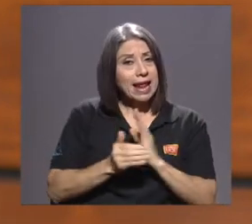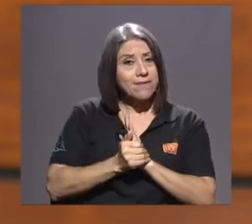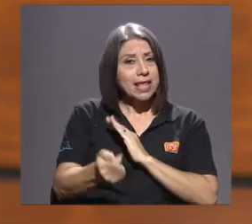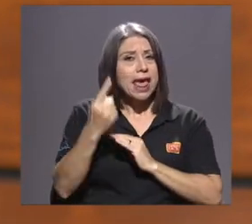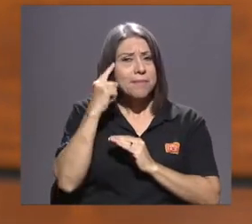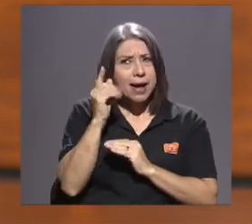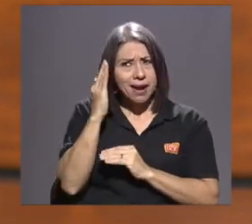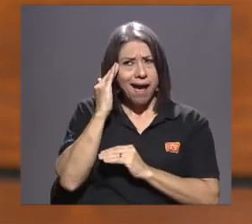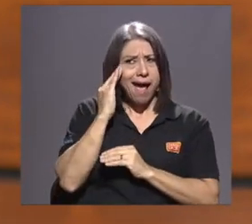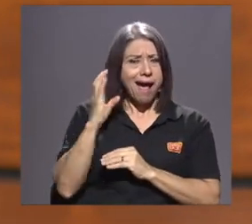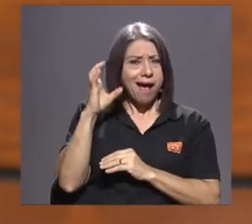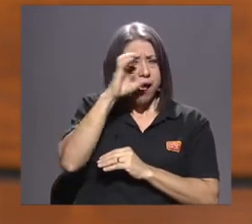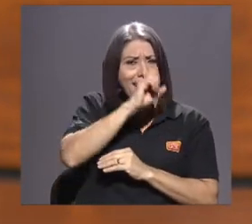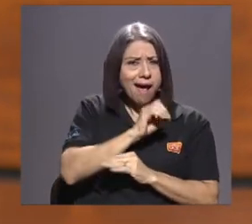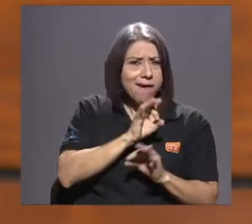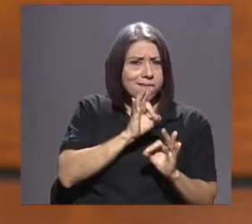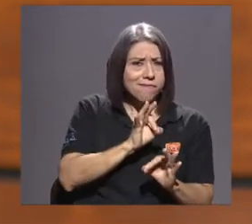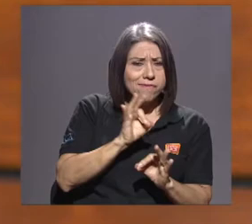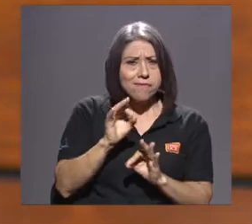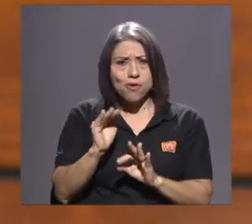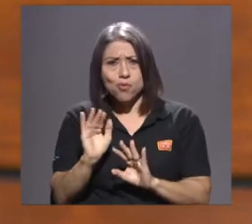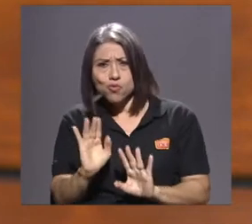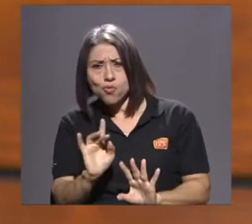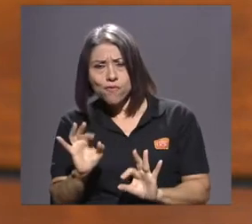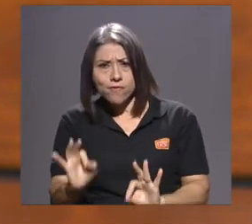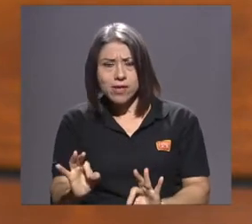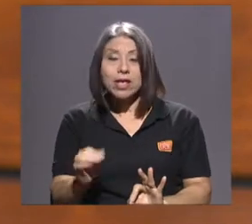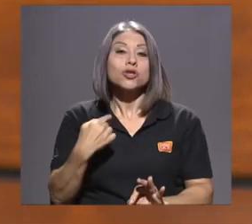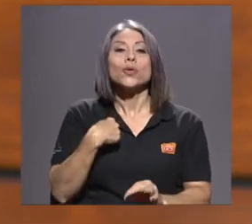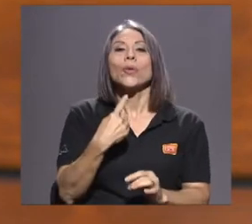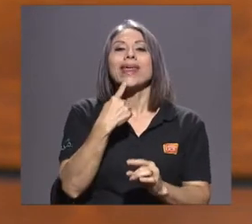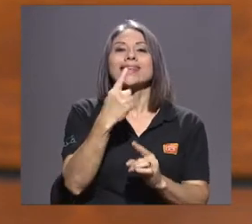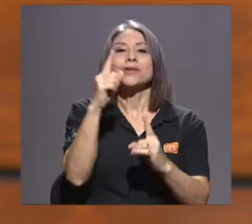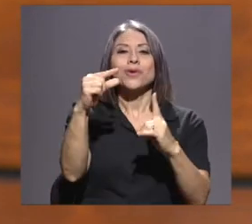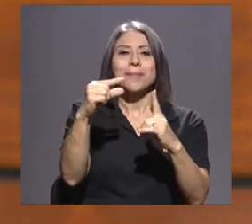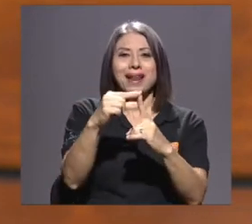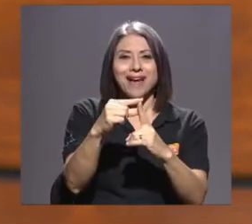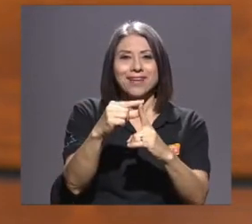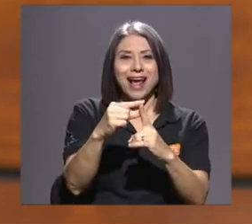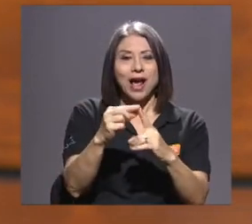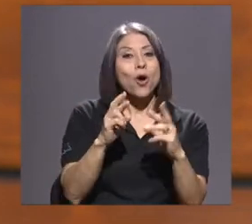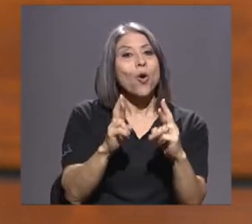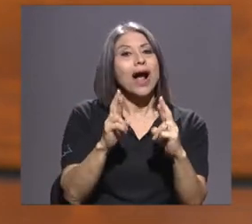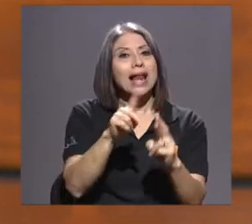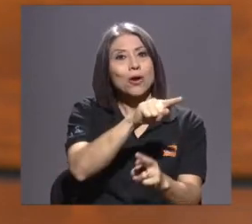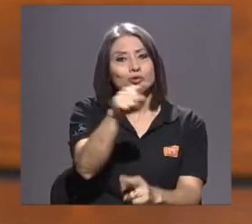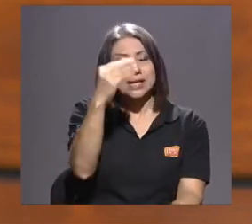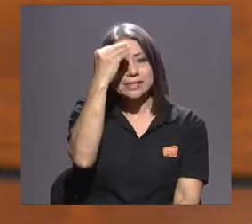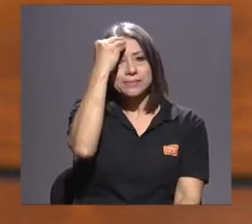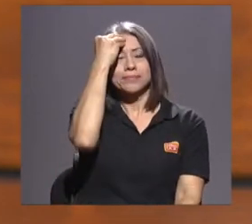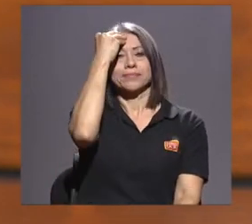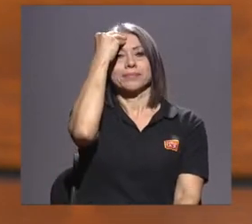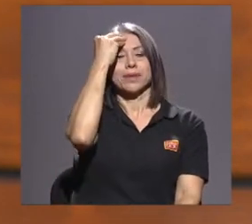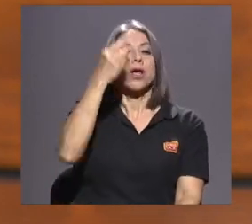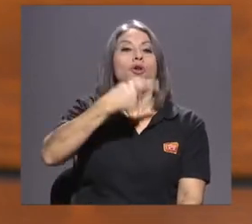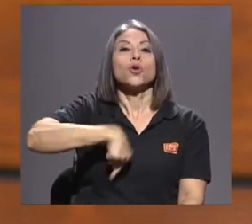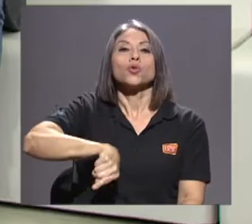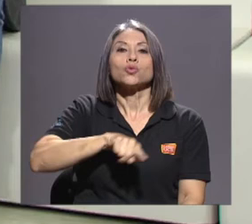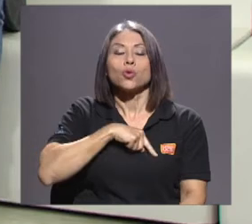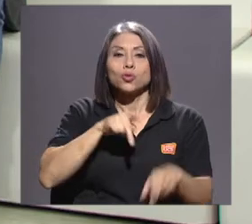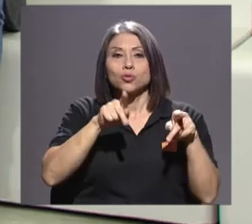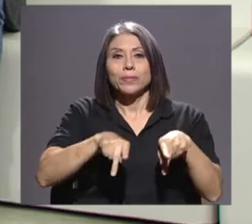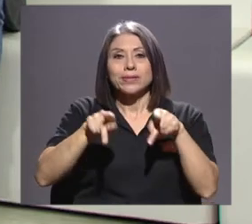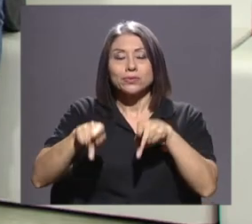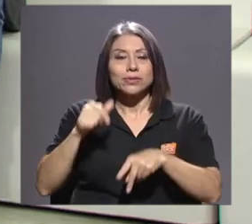ir con una palabra que realmente ojalá que las personas que nos escuchan se queden con esto y es cómo nosotros, como